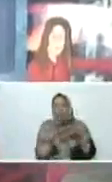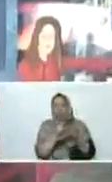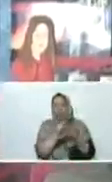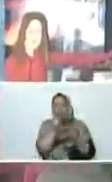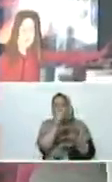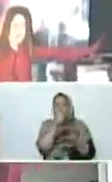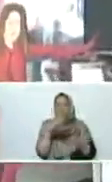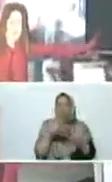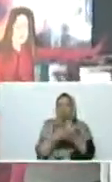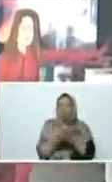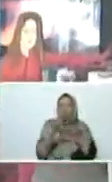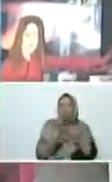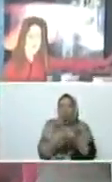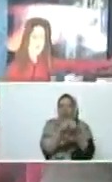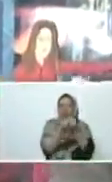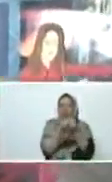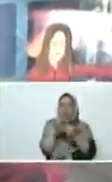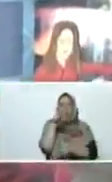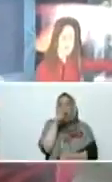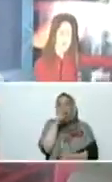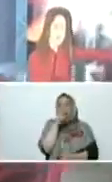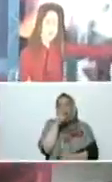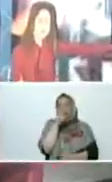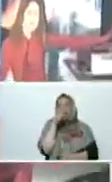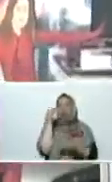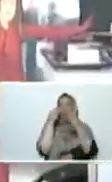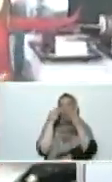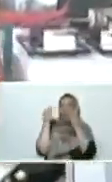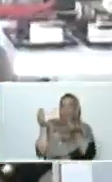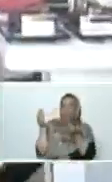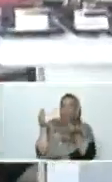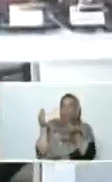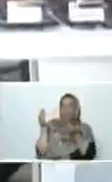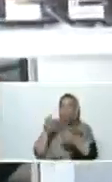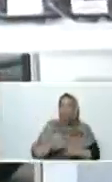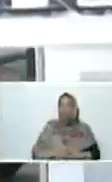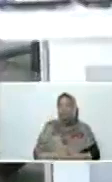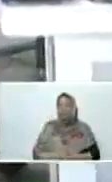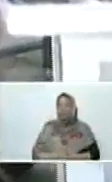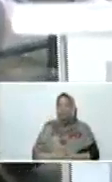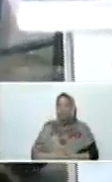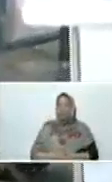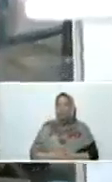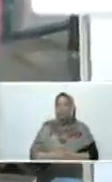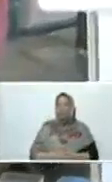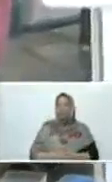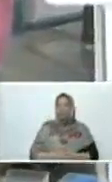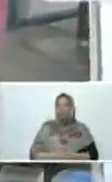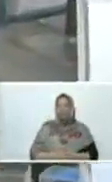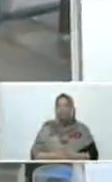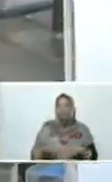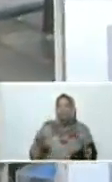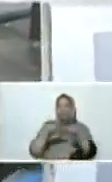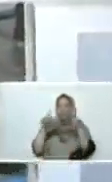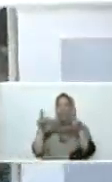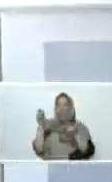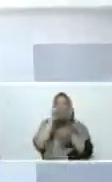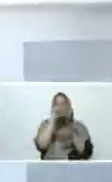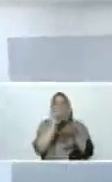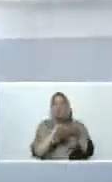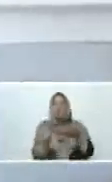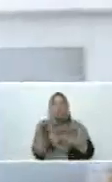Siempre al lado de Super Bigote. Mira, siempre al lado de Super Bigote. Bueno, pues, ¿qué les parece?